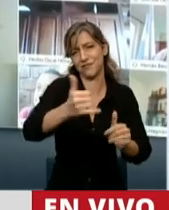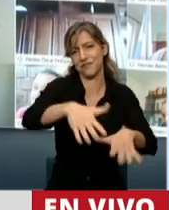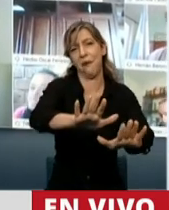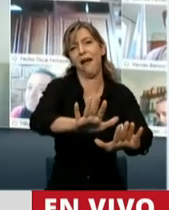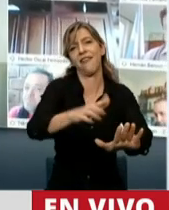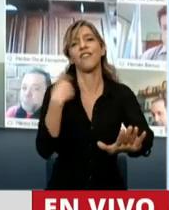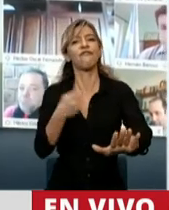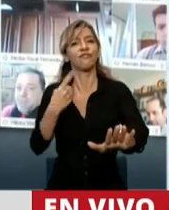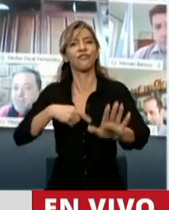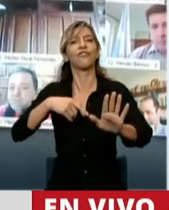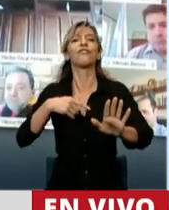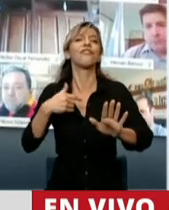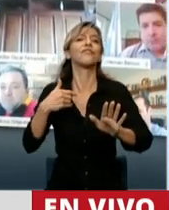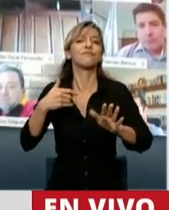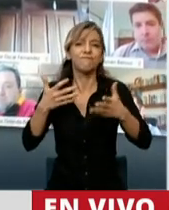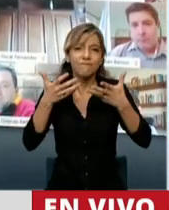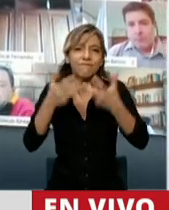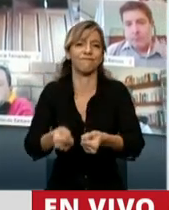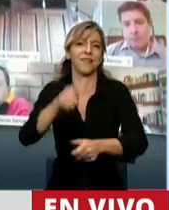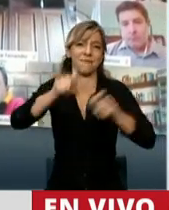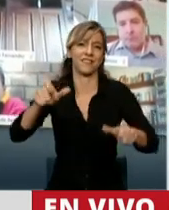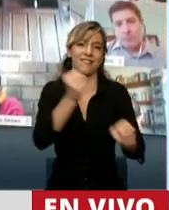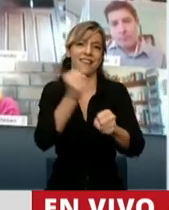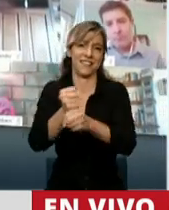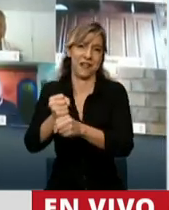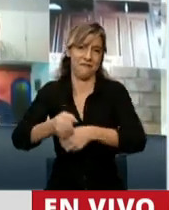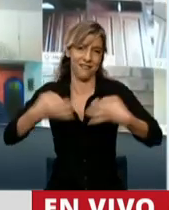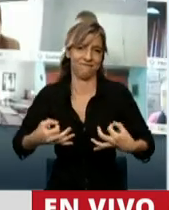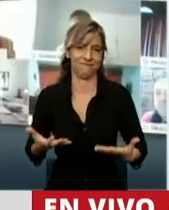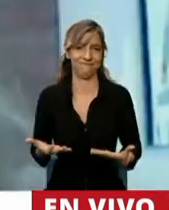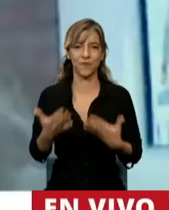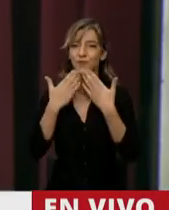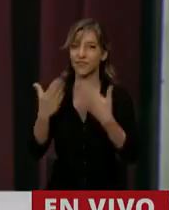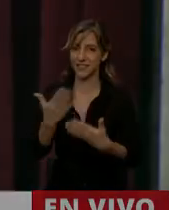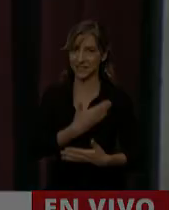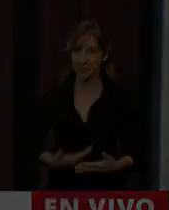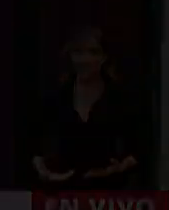para acompañar al honesto, al trabajador, al laburante. Muchísimas gracias, señor presidente. Gracias, diputada.